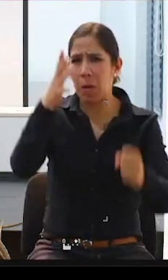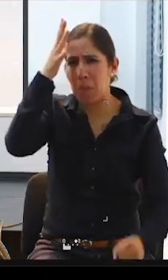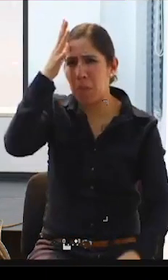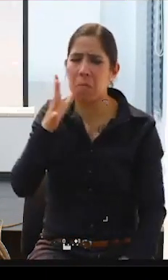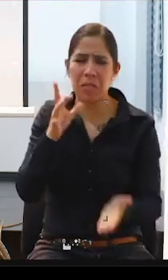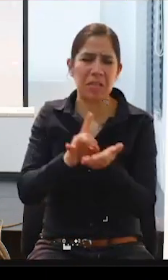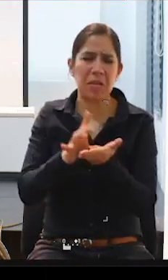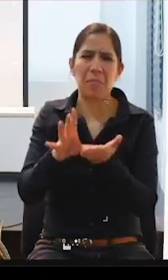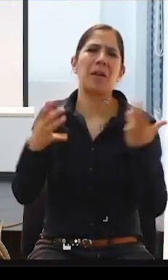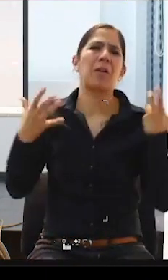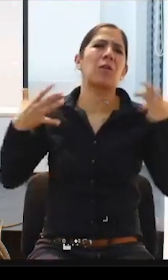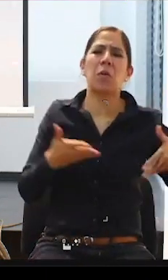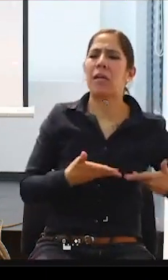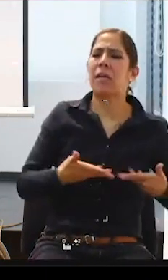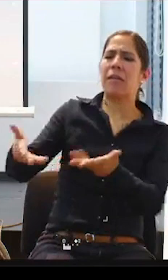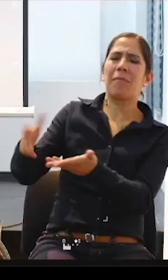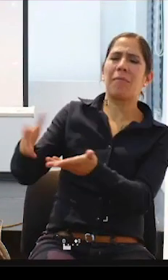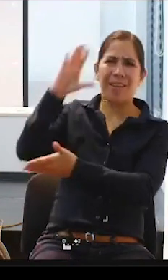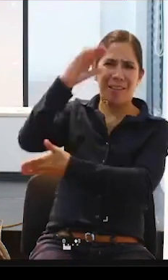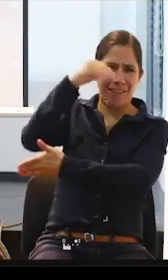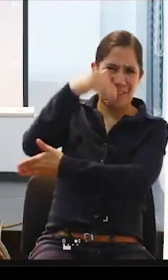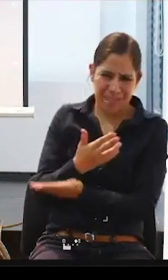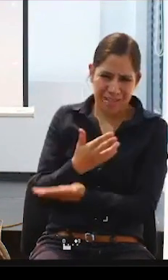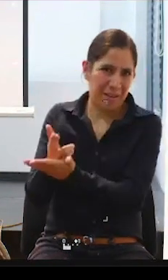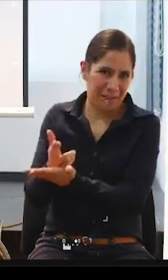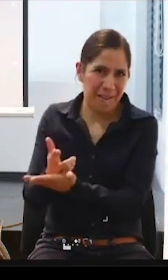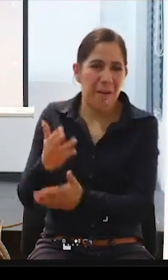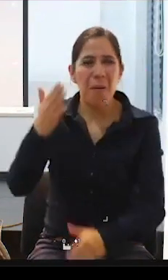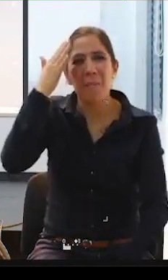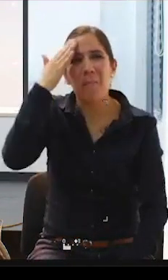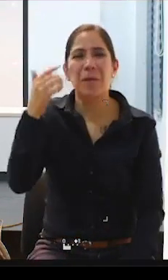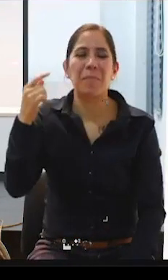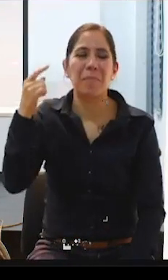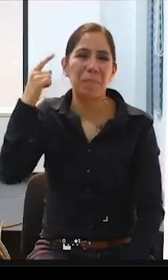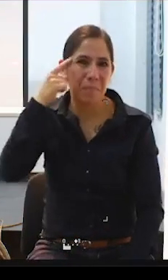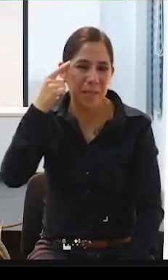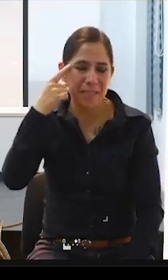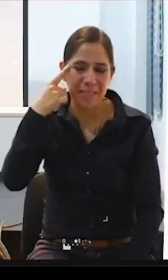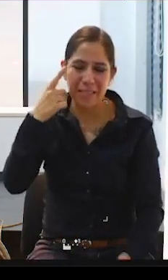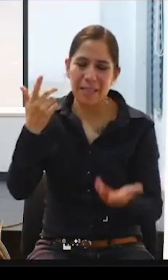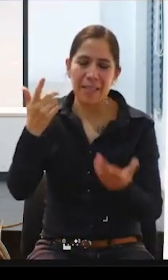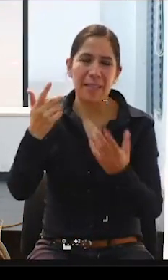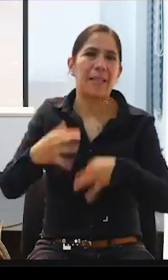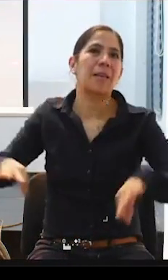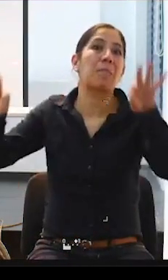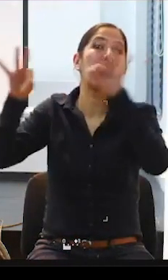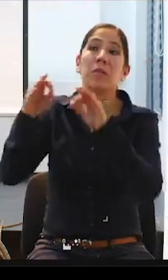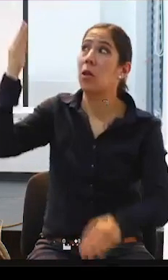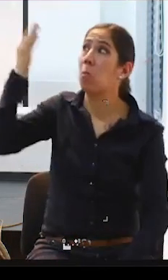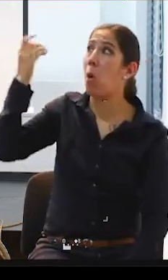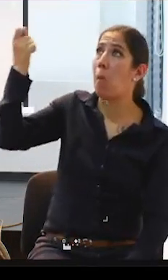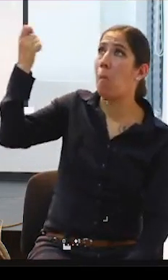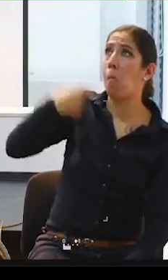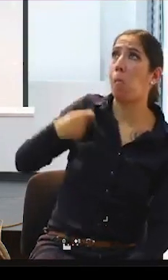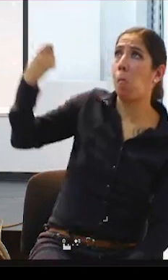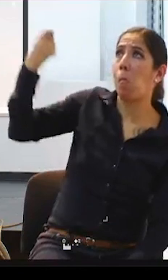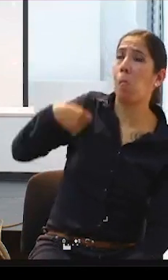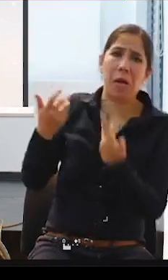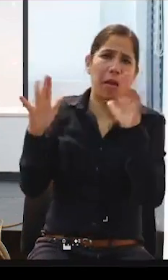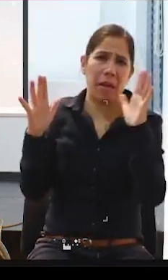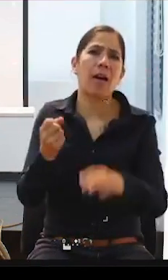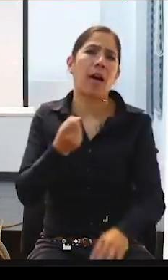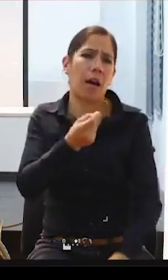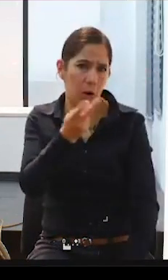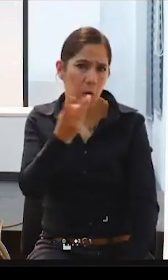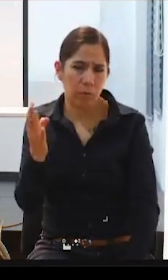rehabilitación y, bueno, ven como quizás una medida más importante recibir un bono y como, y